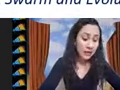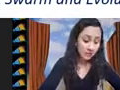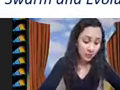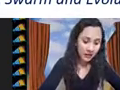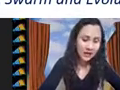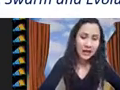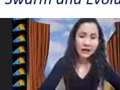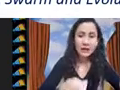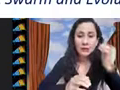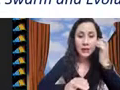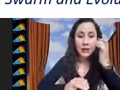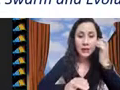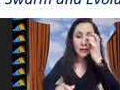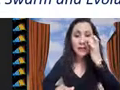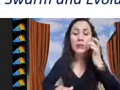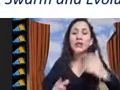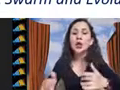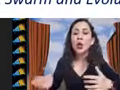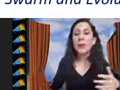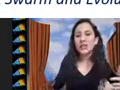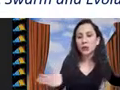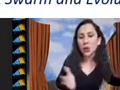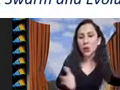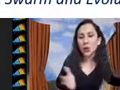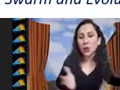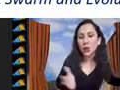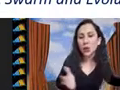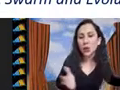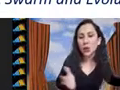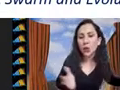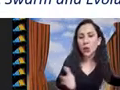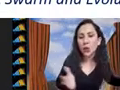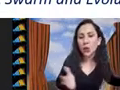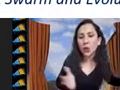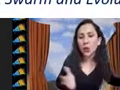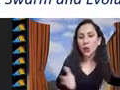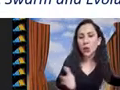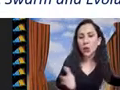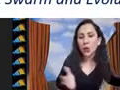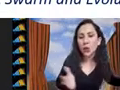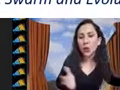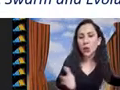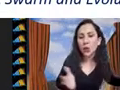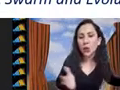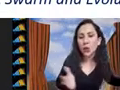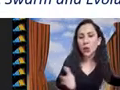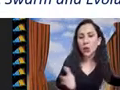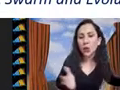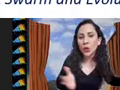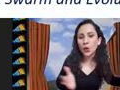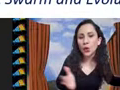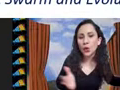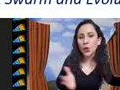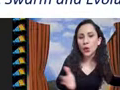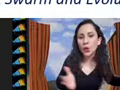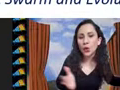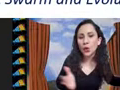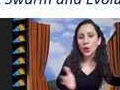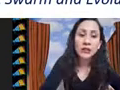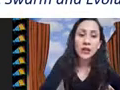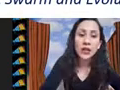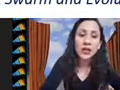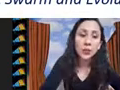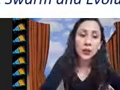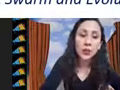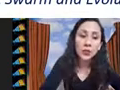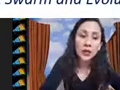máquinas de manera que las máquinas terminen lo más pronto posible de procesar todos los trabajos y aquí digamos que son